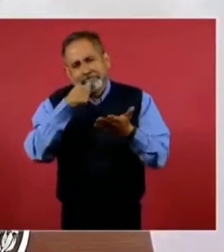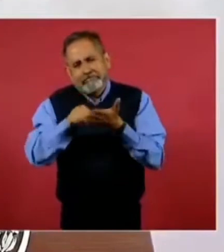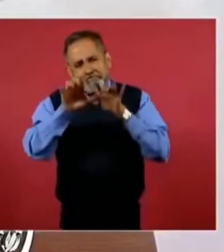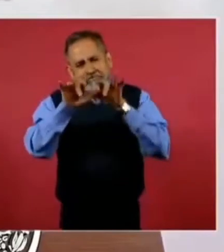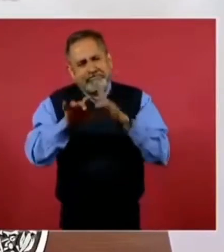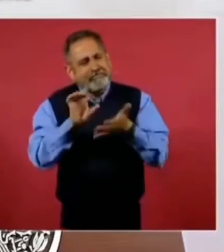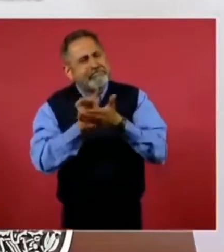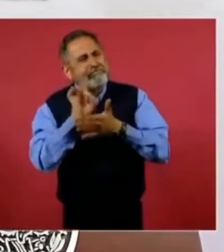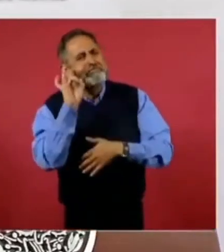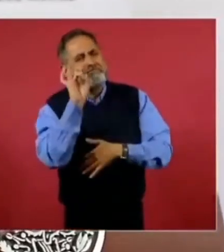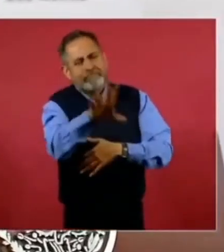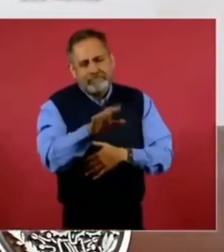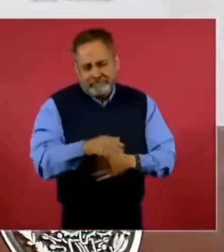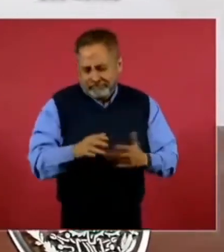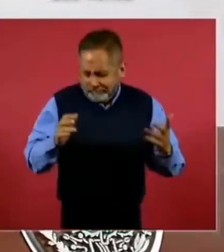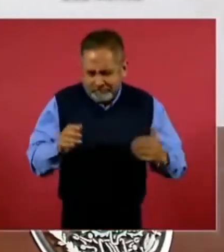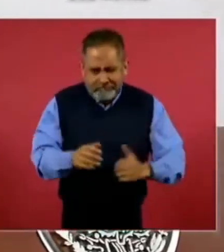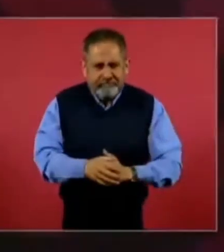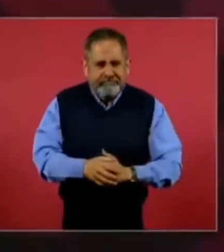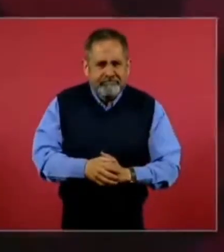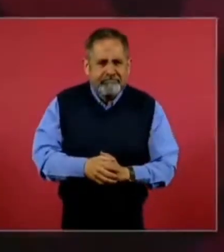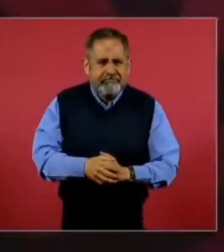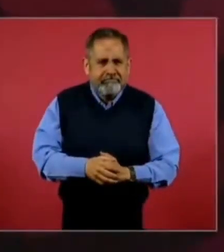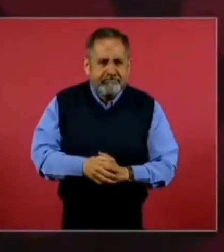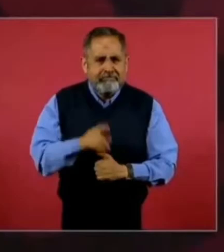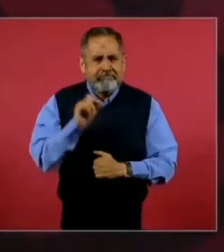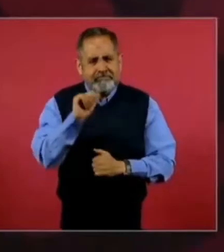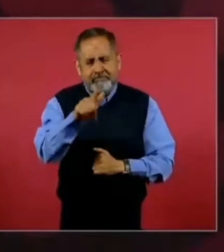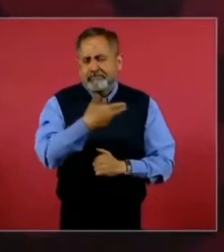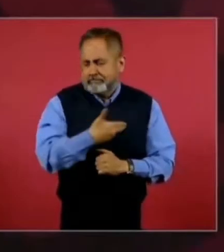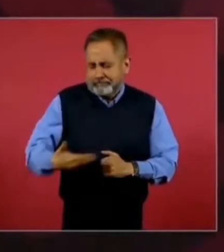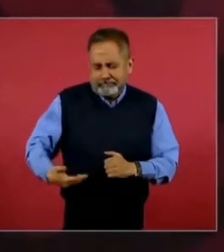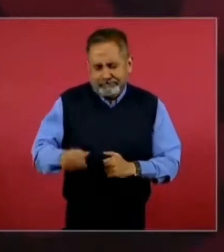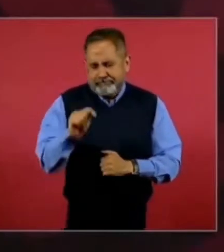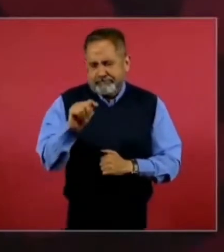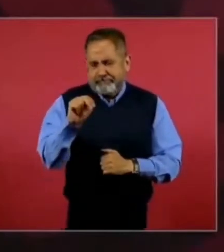al presidente Trump.